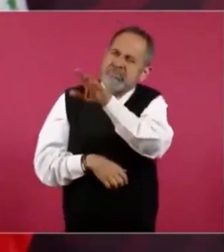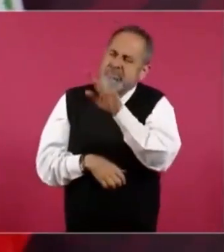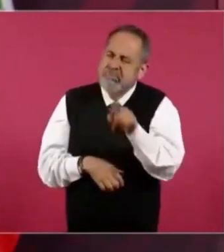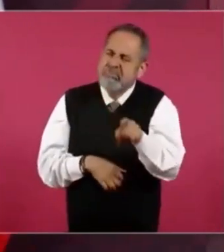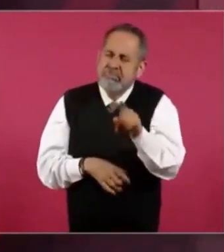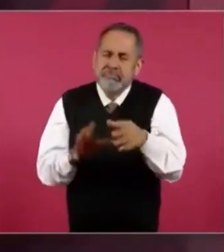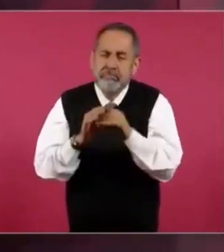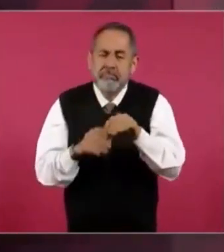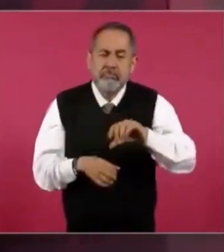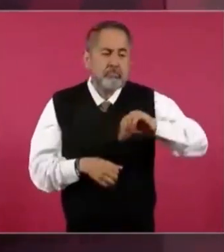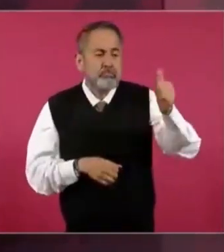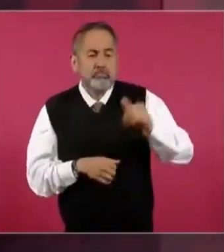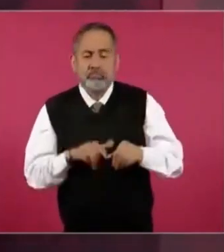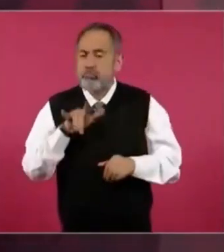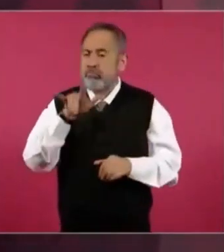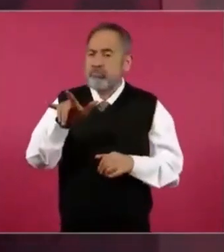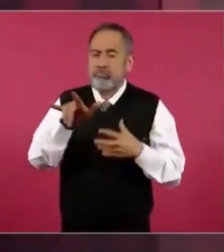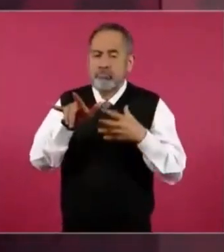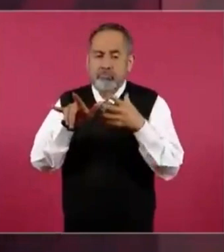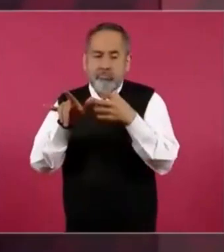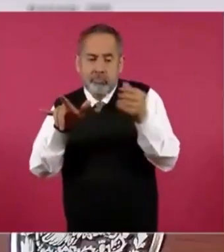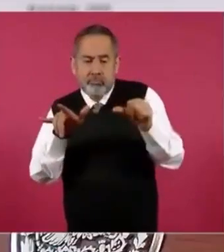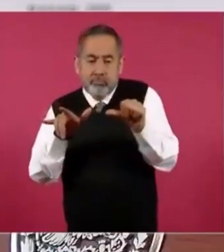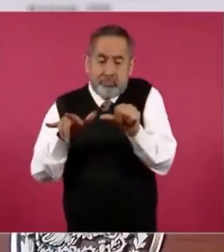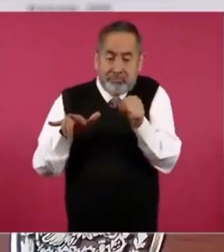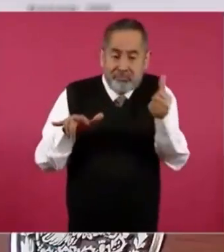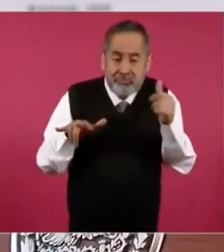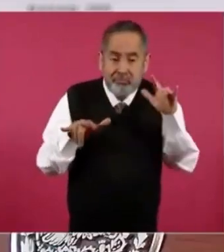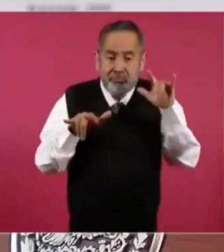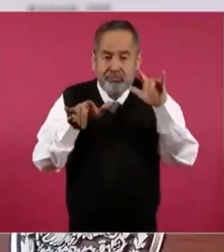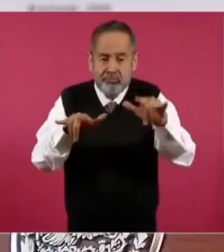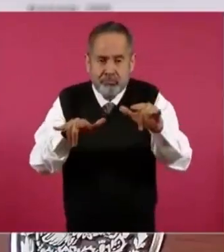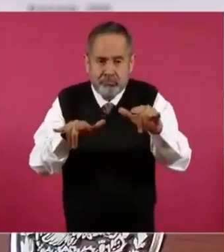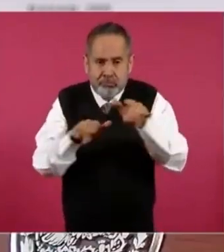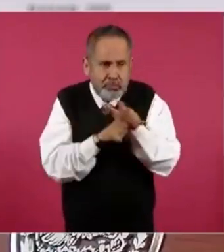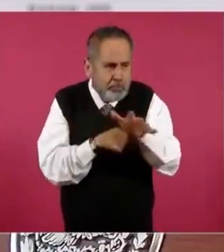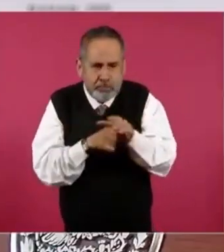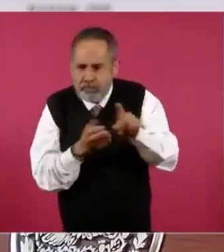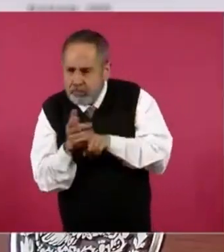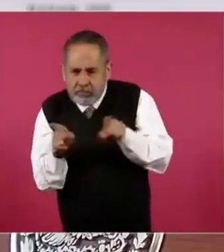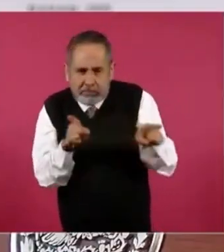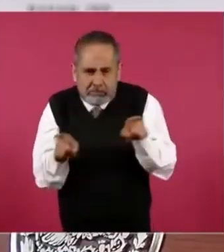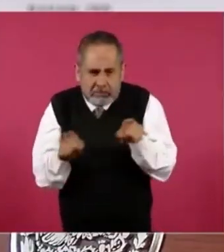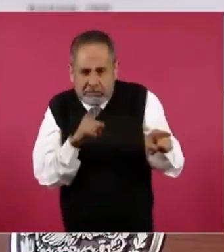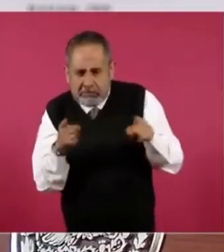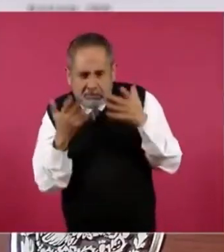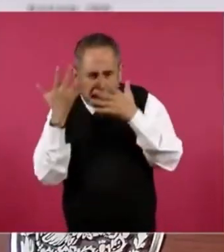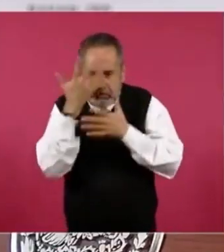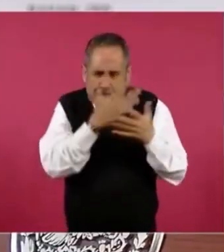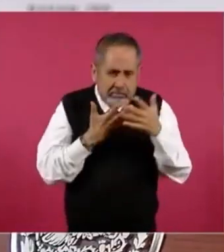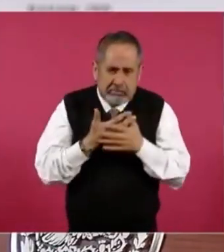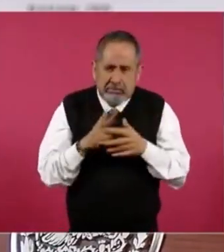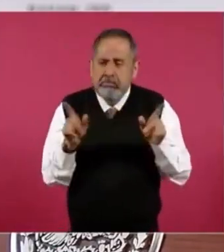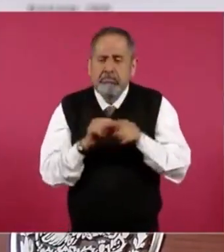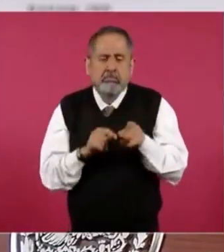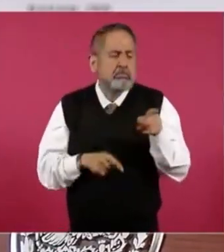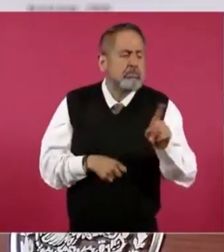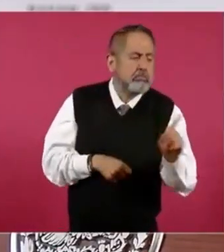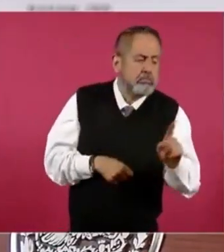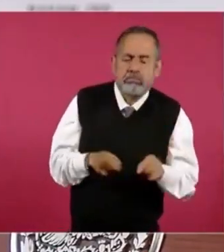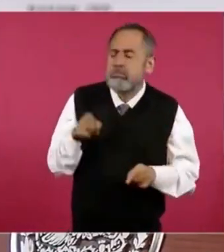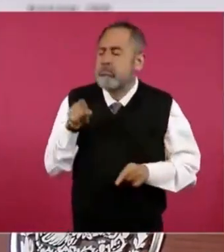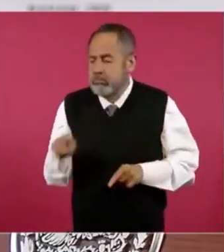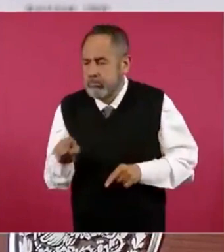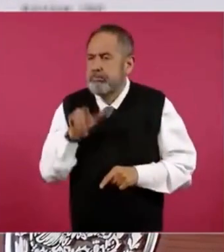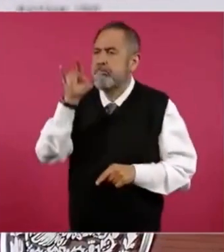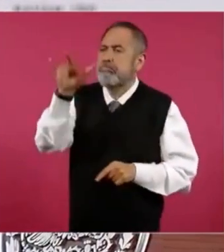sabemos que